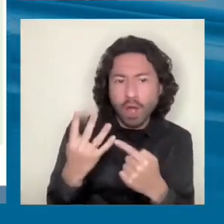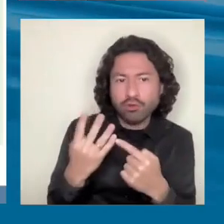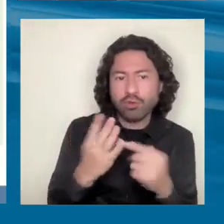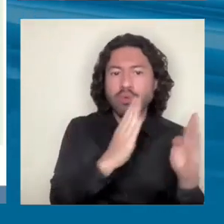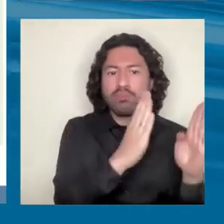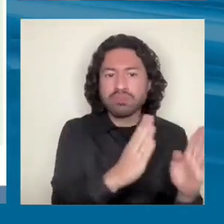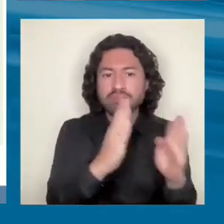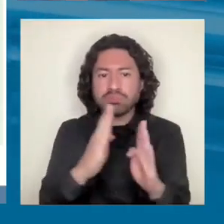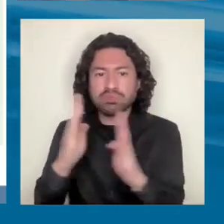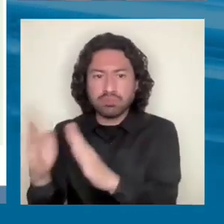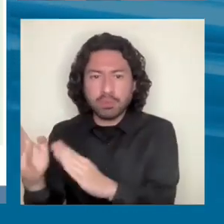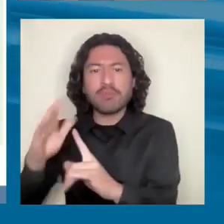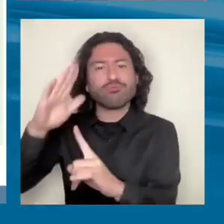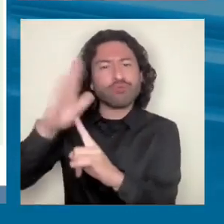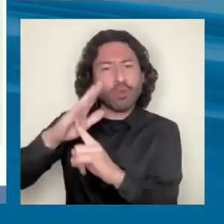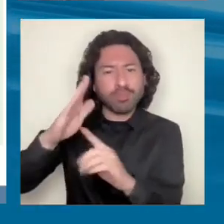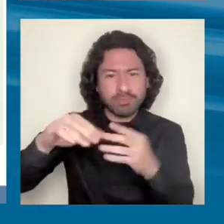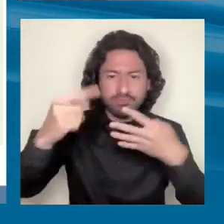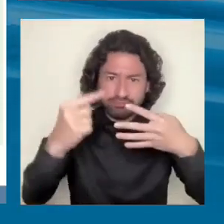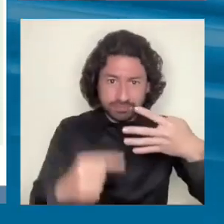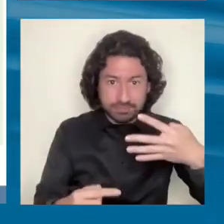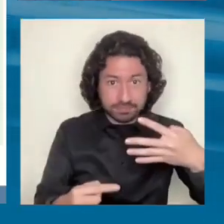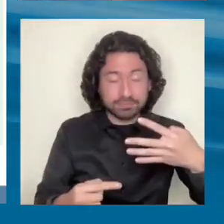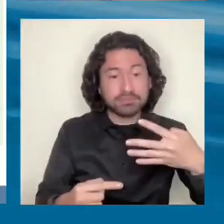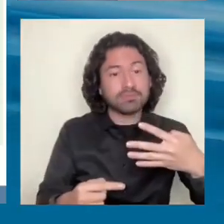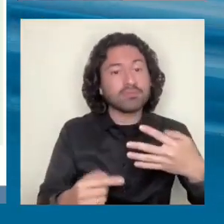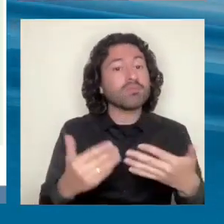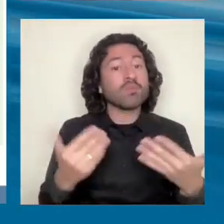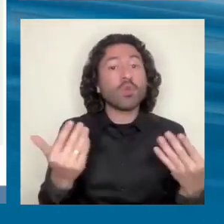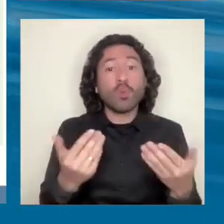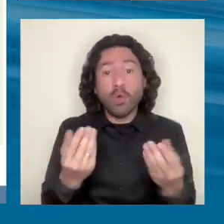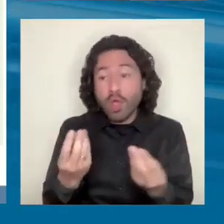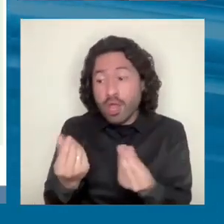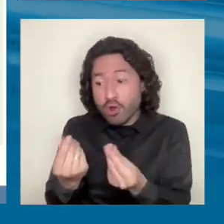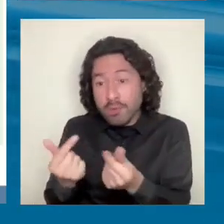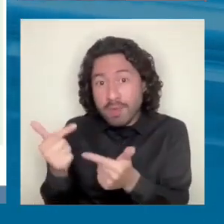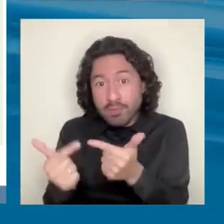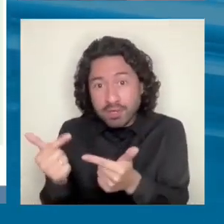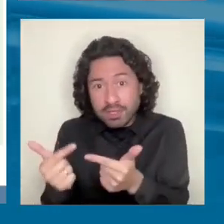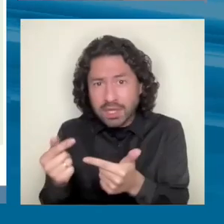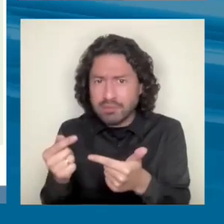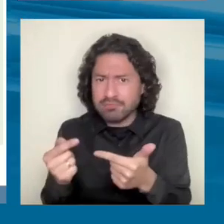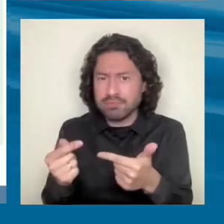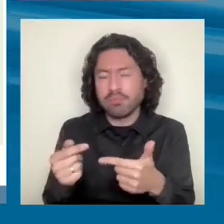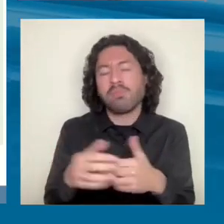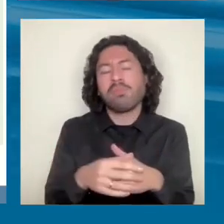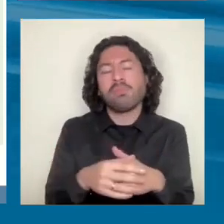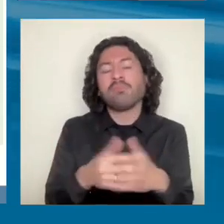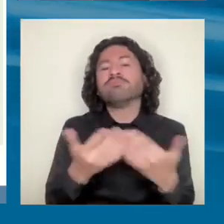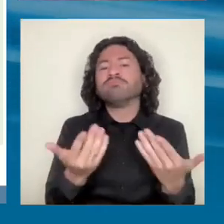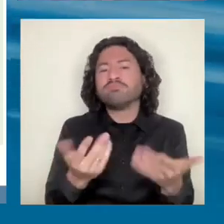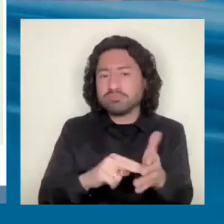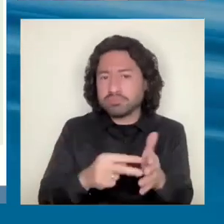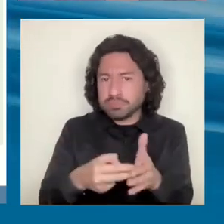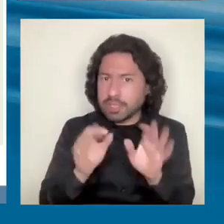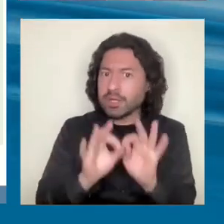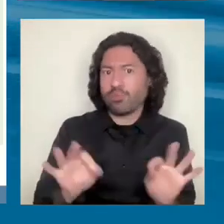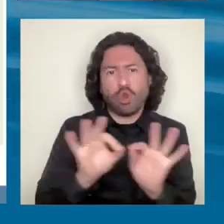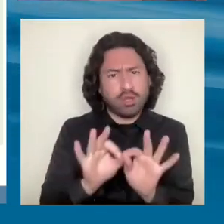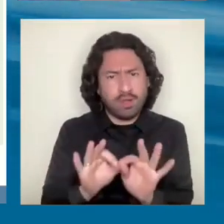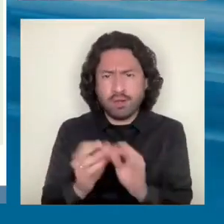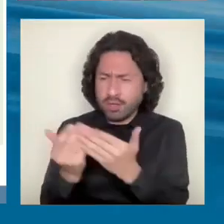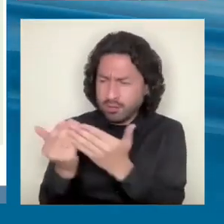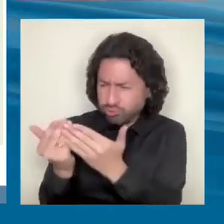capacidad de stop de las instituciones y el tema de la economía política. Es decir, es importante los estudios, los